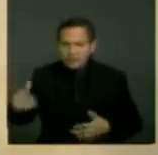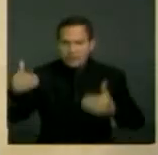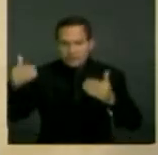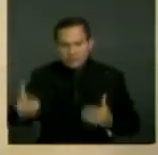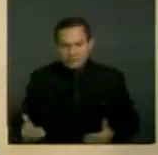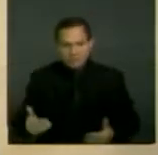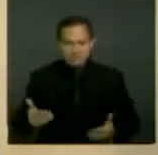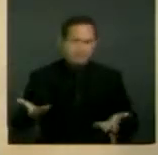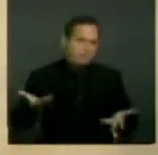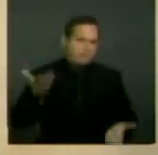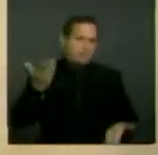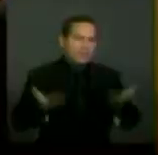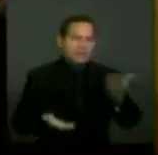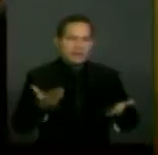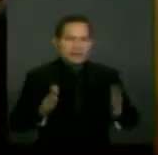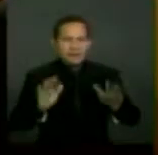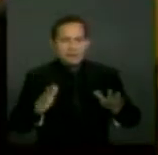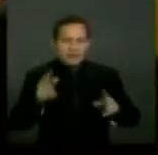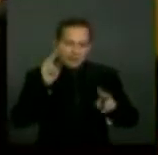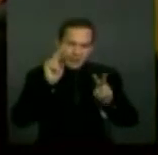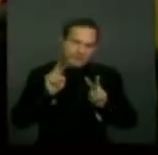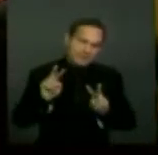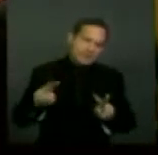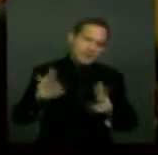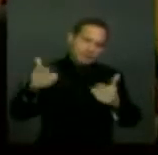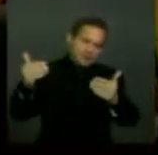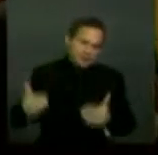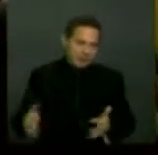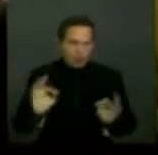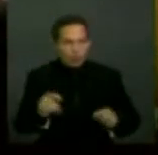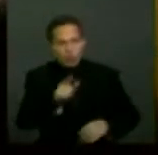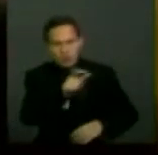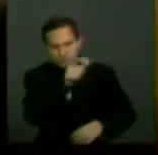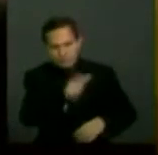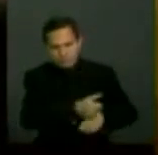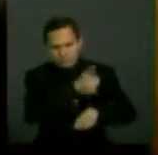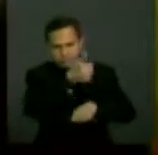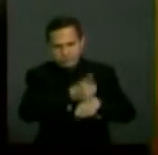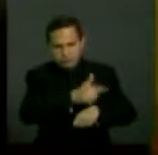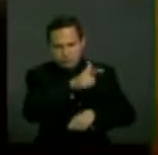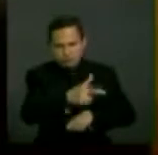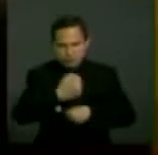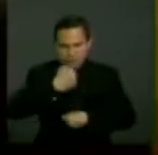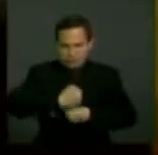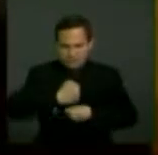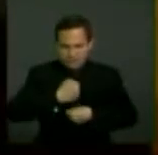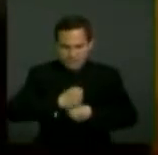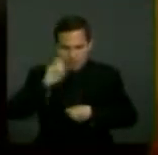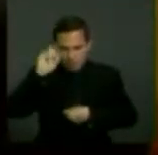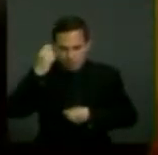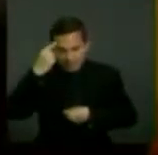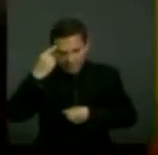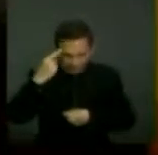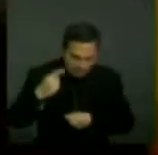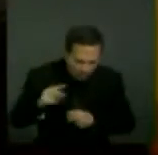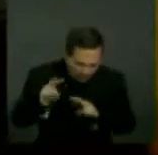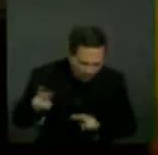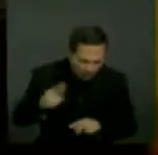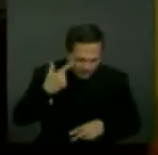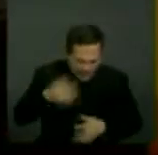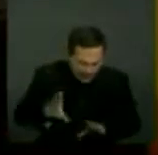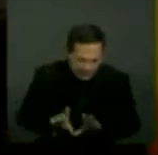depende de la visibilidad de la discapacidad y si el funcionario público decide que la persona tiene una discapacidad aparente, entonces lo registra.